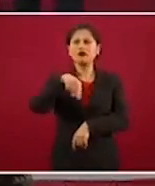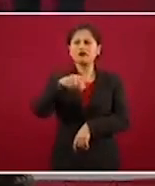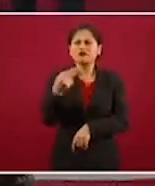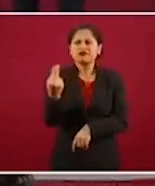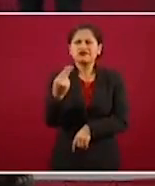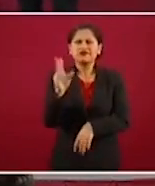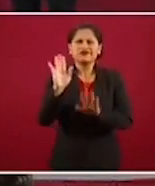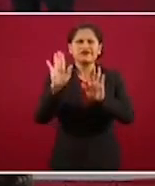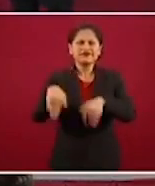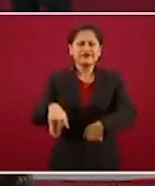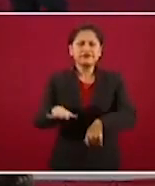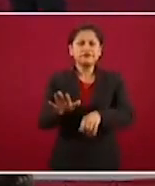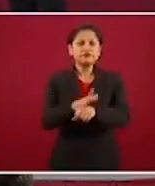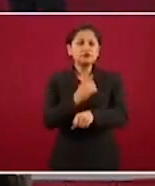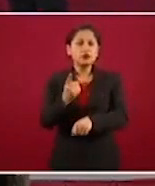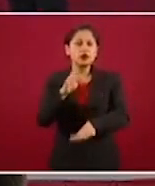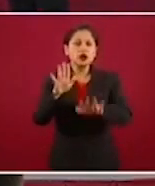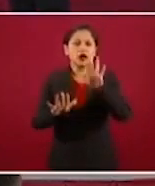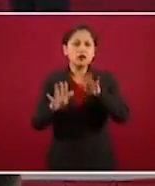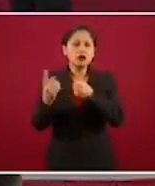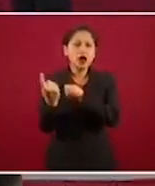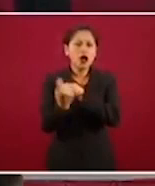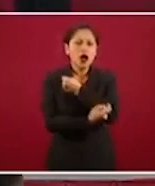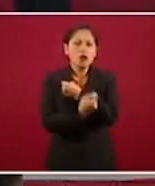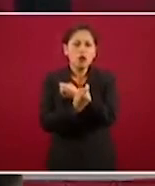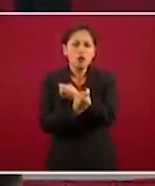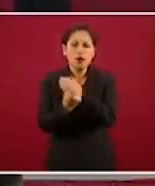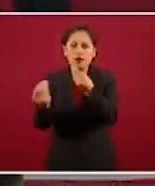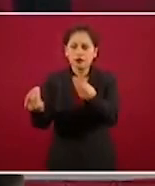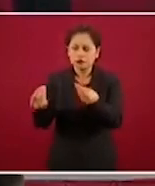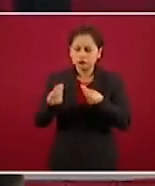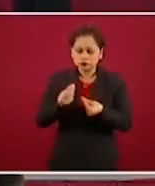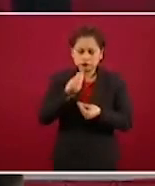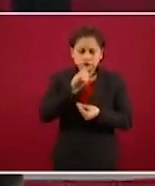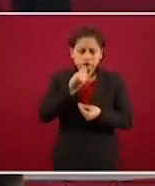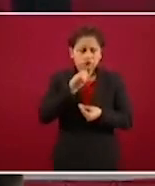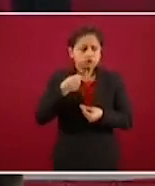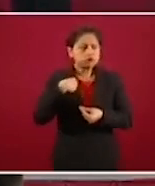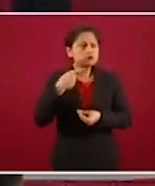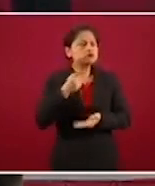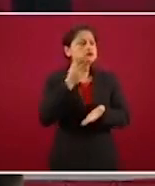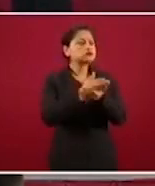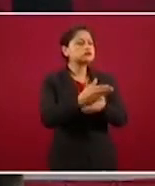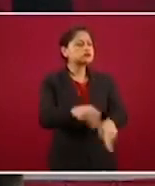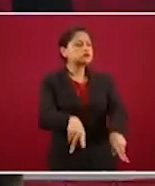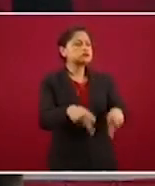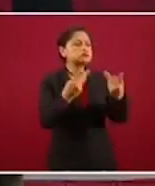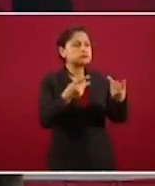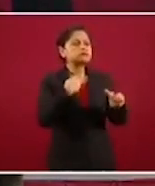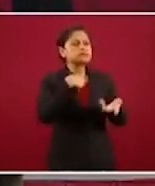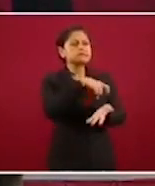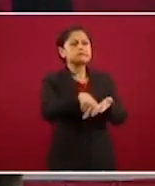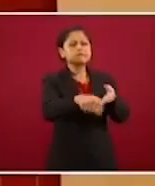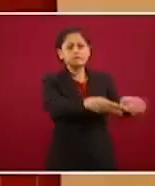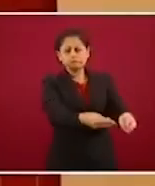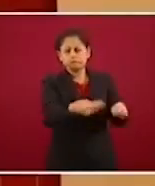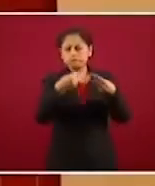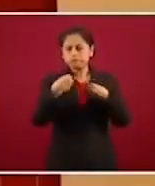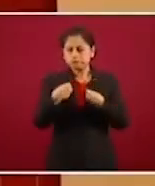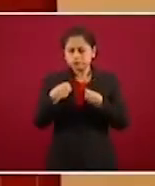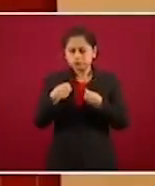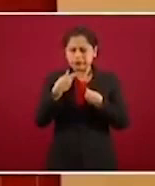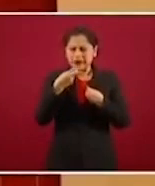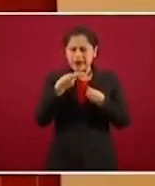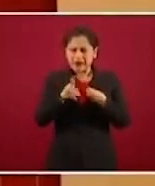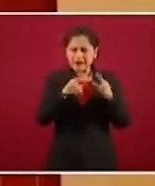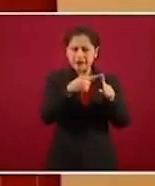a que los alimentos están en un punto de venta, pero no nos podemos a pensar cómo llegaron a ese punto de venta,